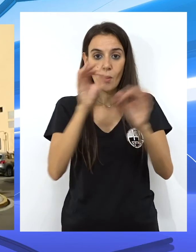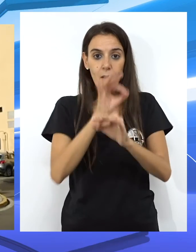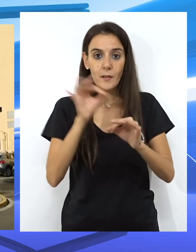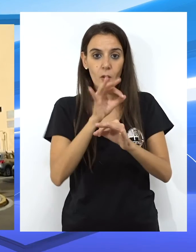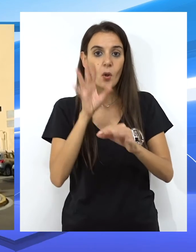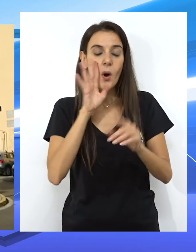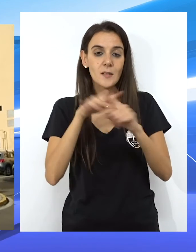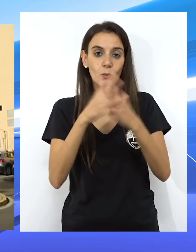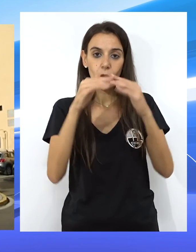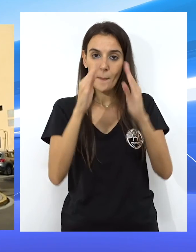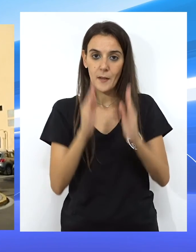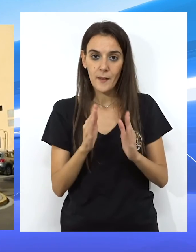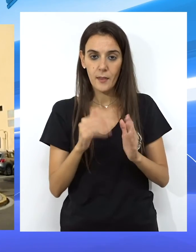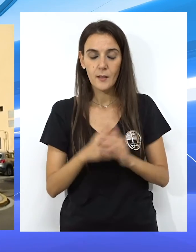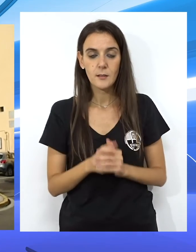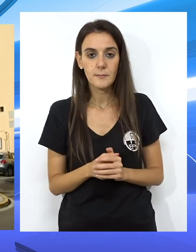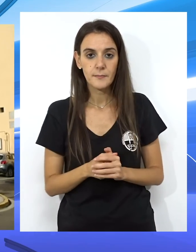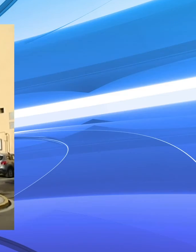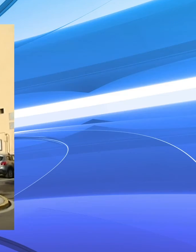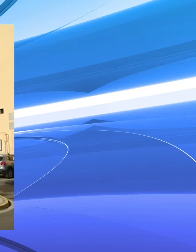para actuar sobre dichas viviendas.